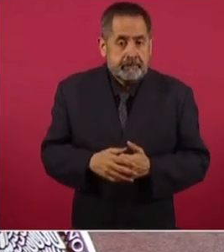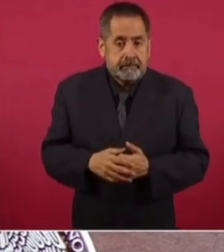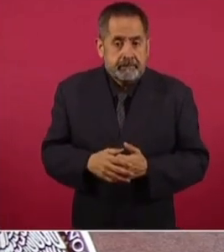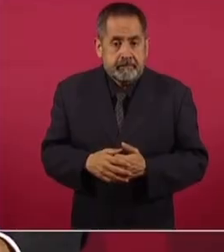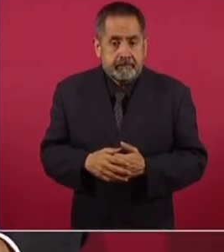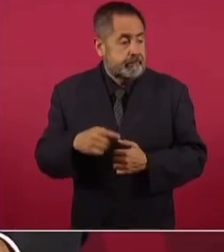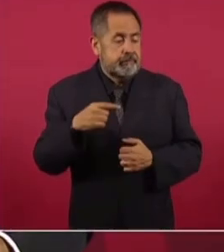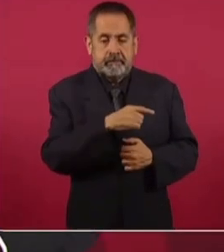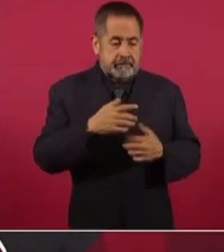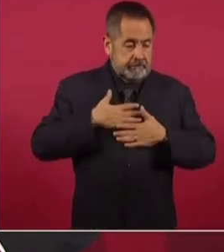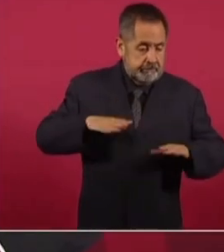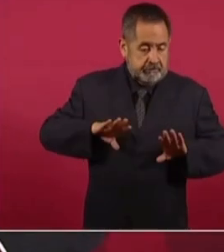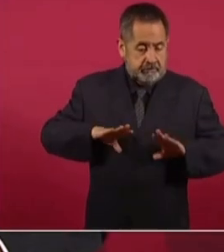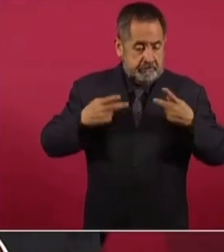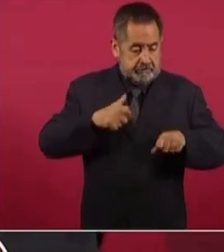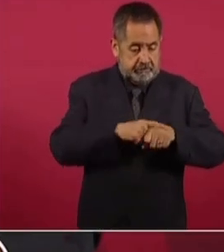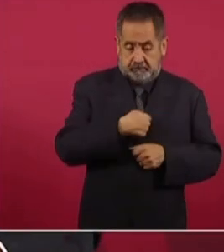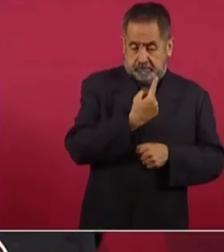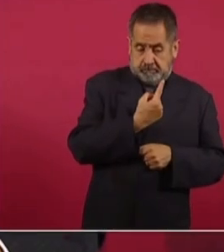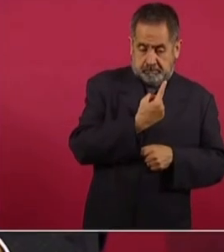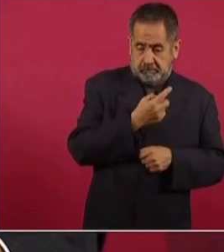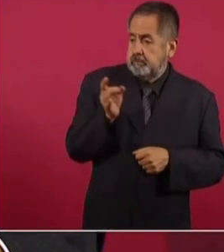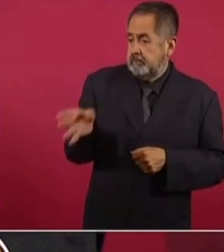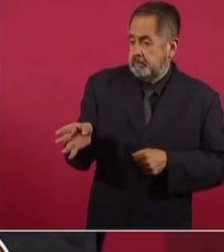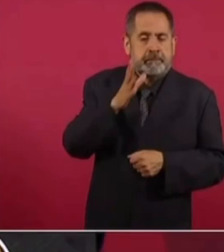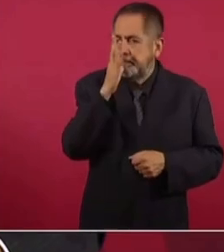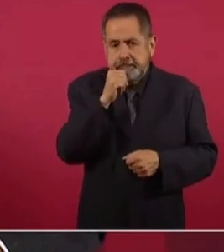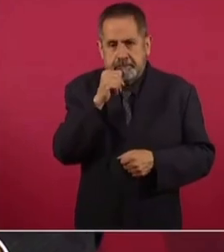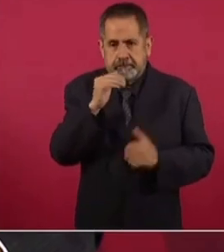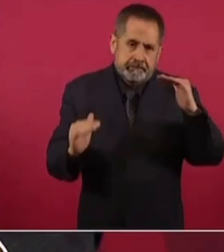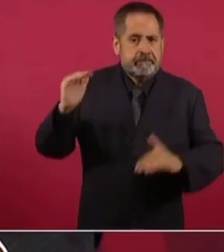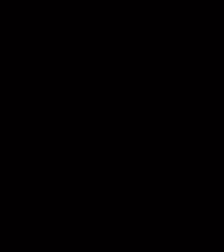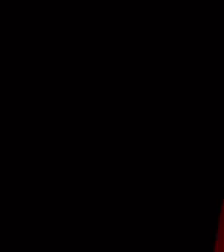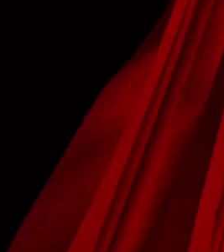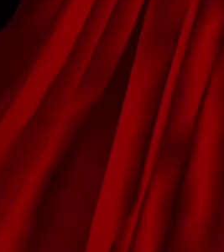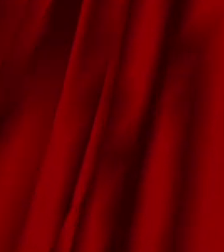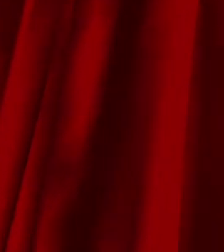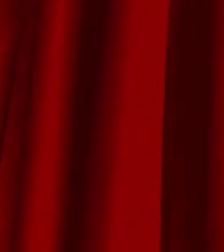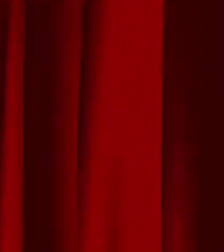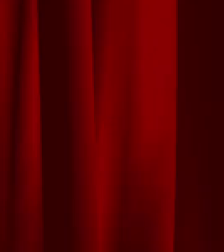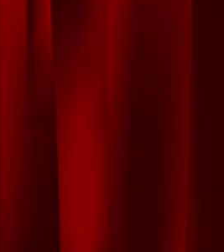por legítimo que sea, no puede estar por encima del interés público.